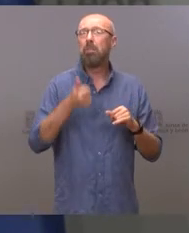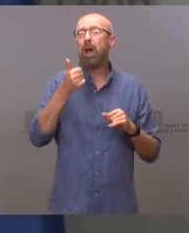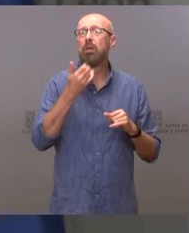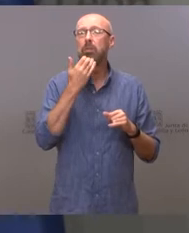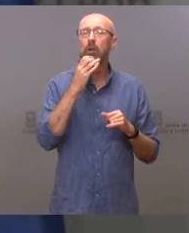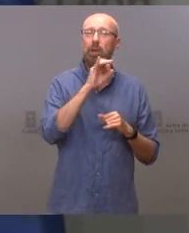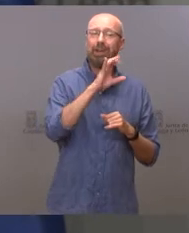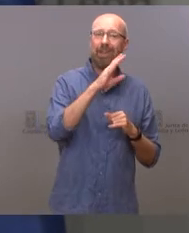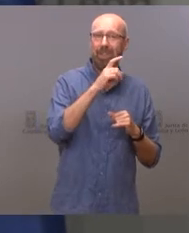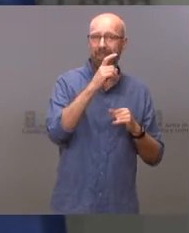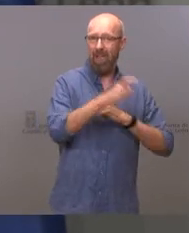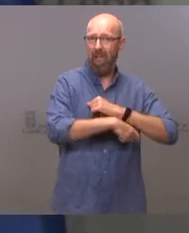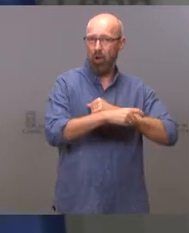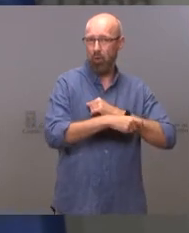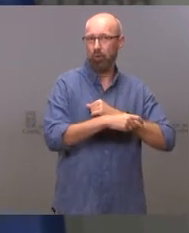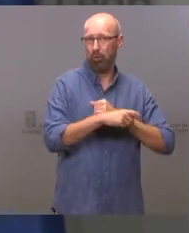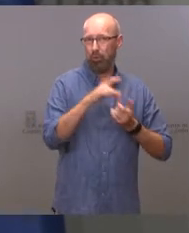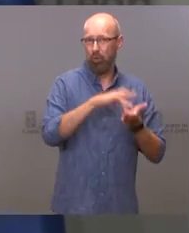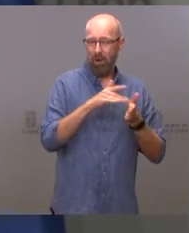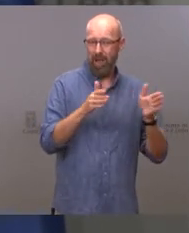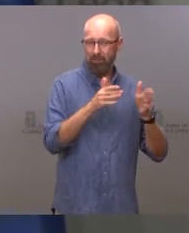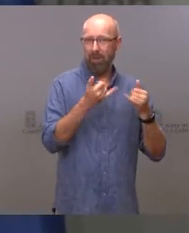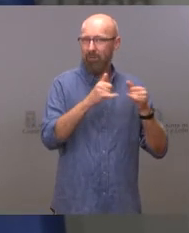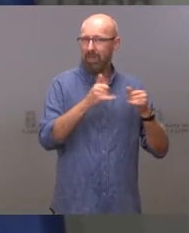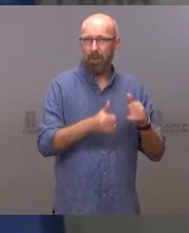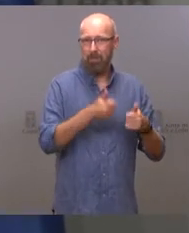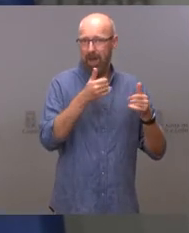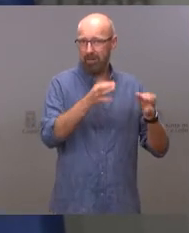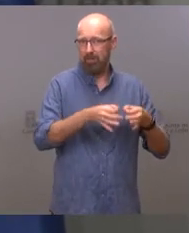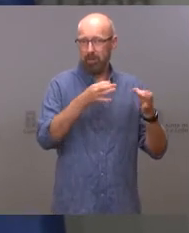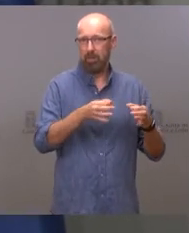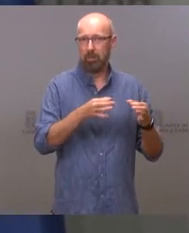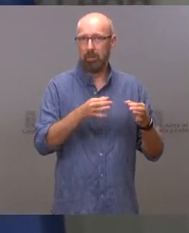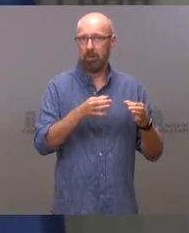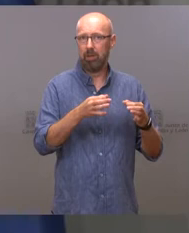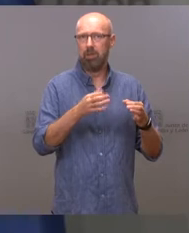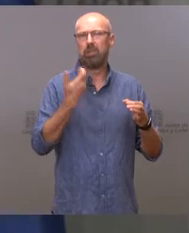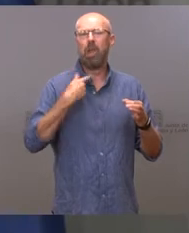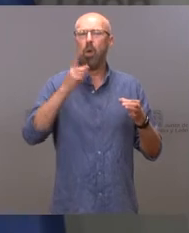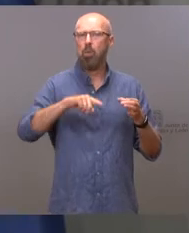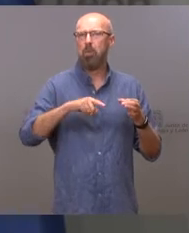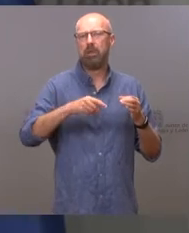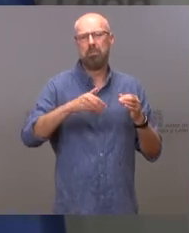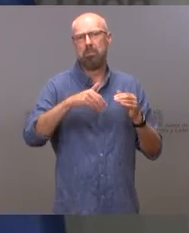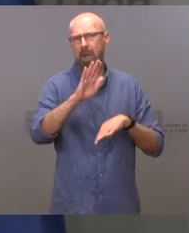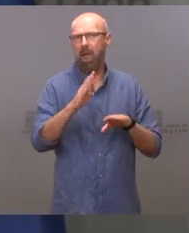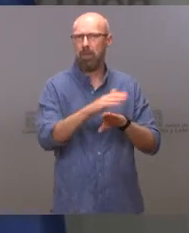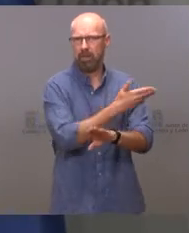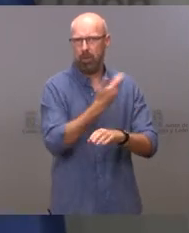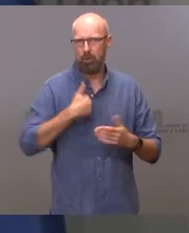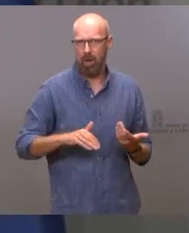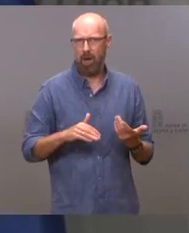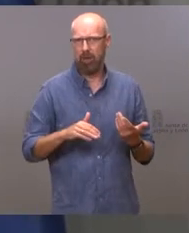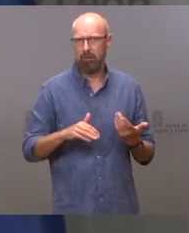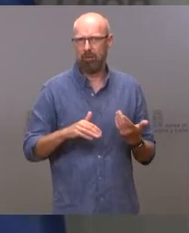del 15 de agosto, que es donde más fiestas populares se acumulan. Han pasado ya más de un mes desde ese 15 de